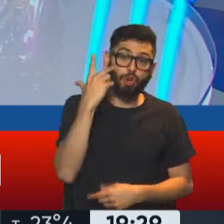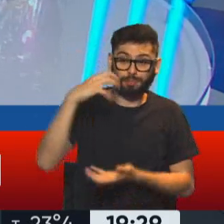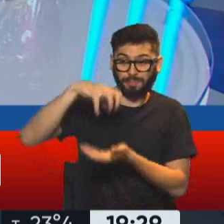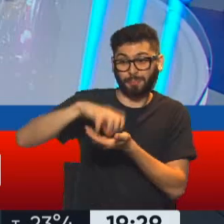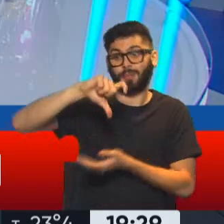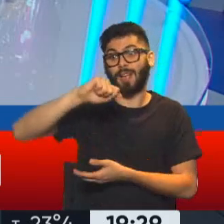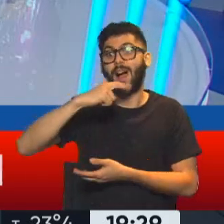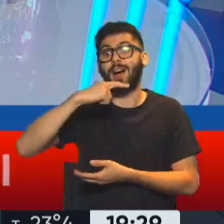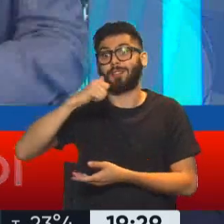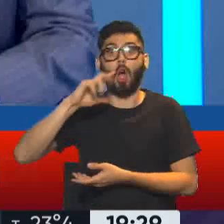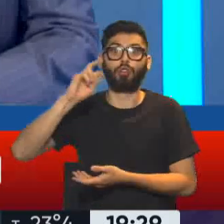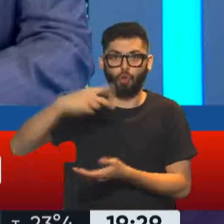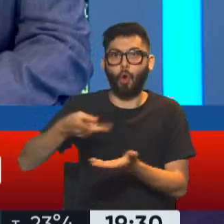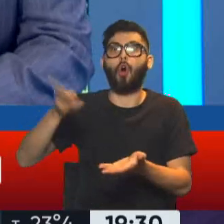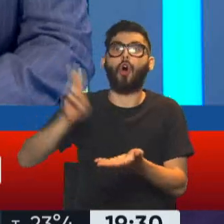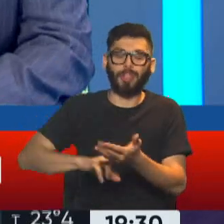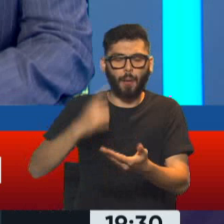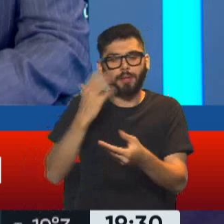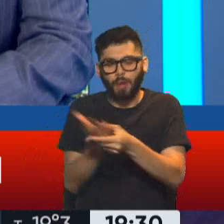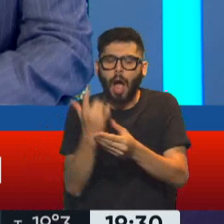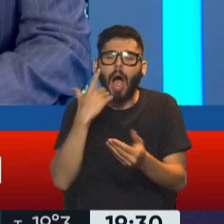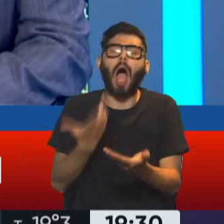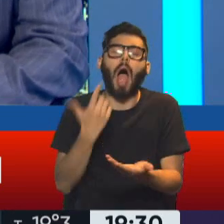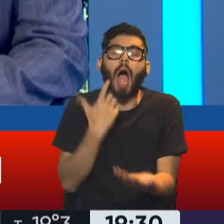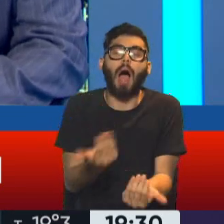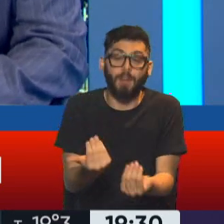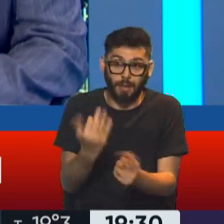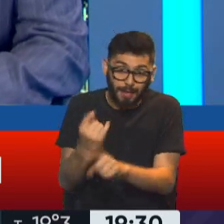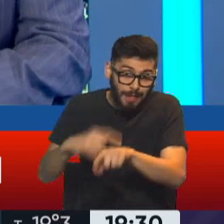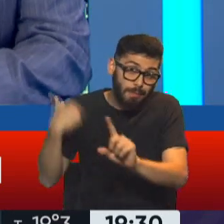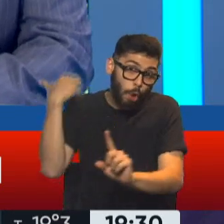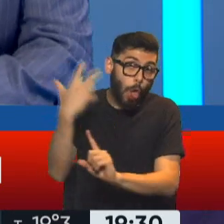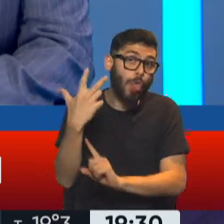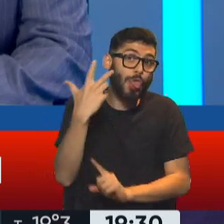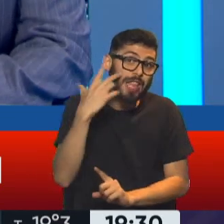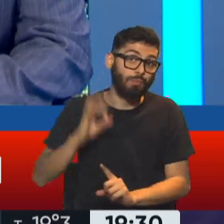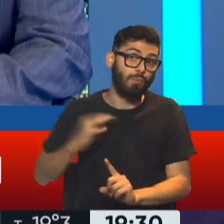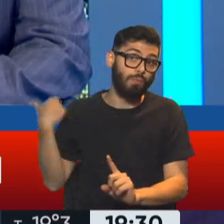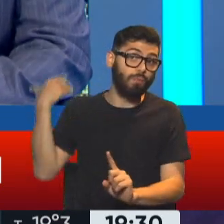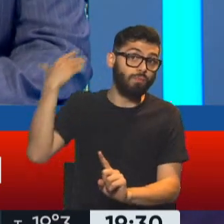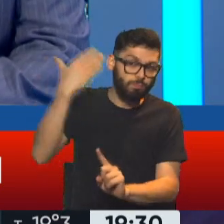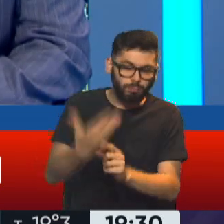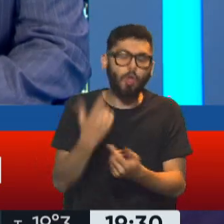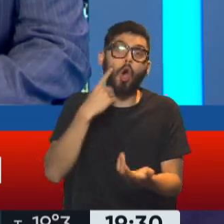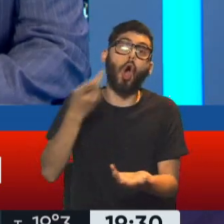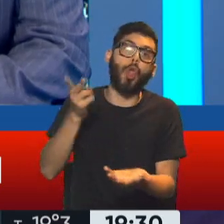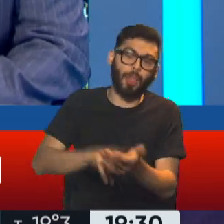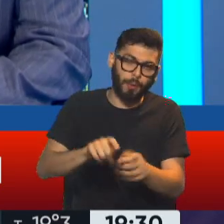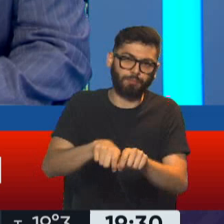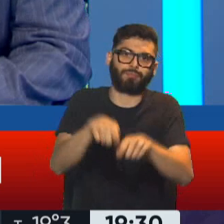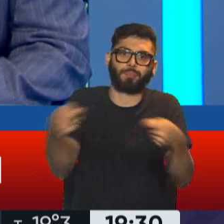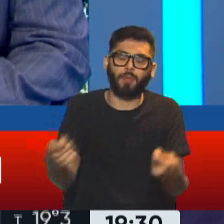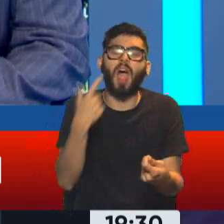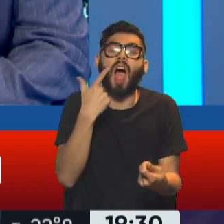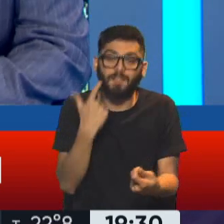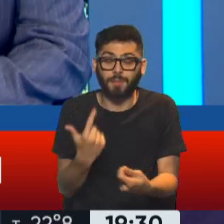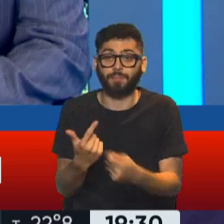reabrió la investigación. Ya para entonces había pasado mucho tiempo, 18 años de que arrancó la causa. Finalmente la jueza